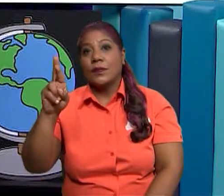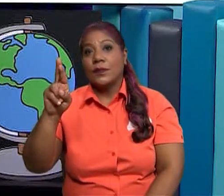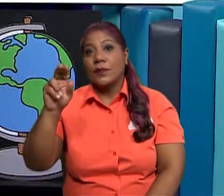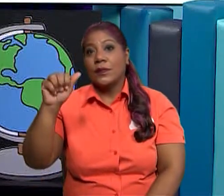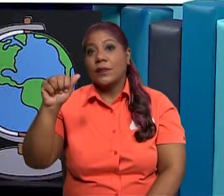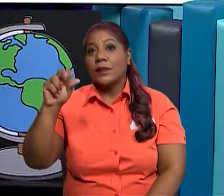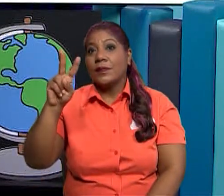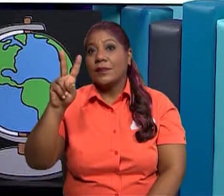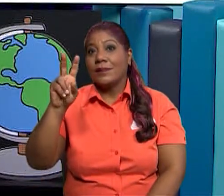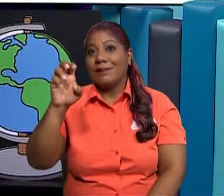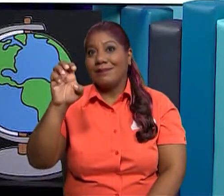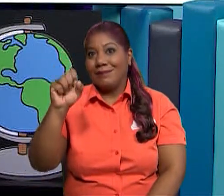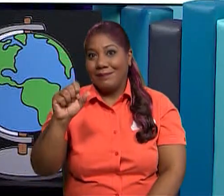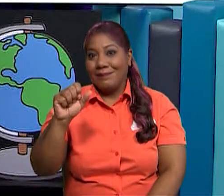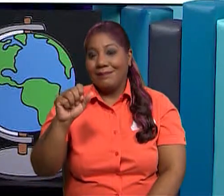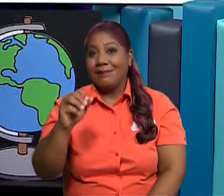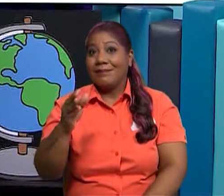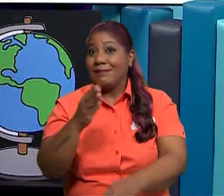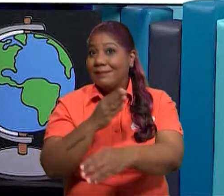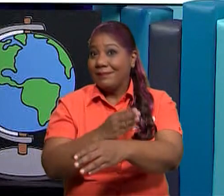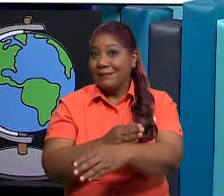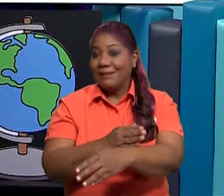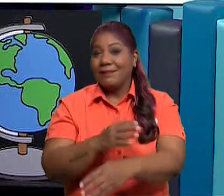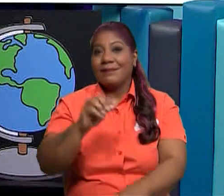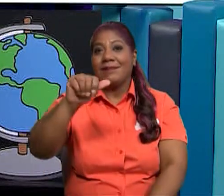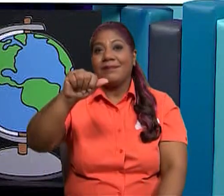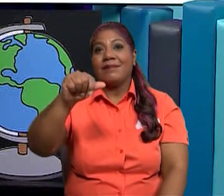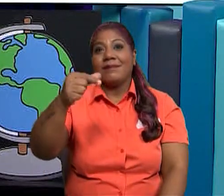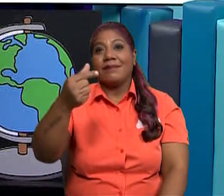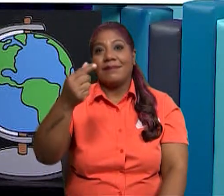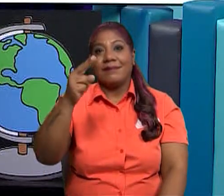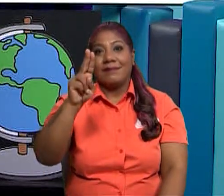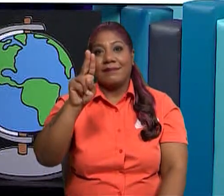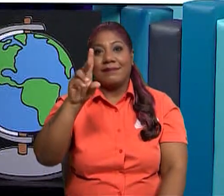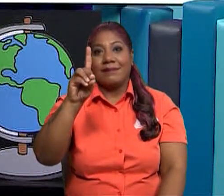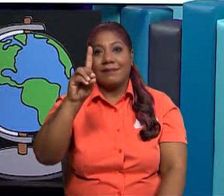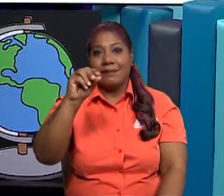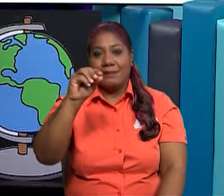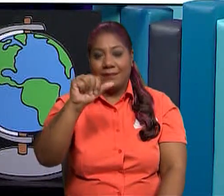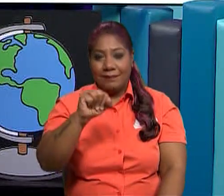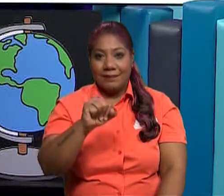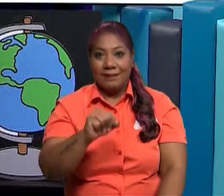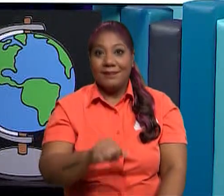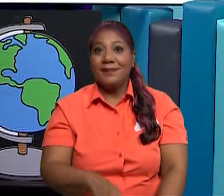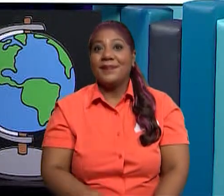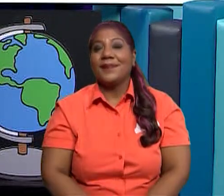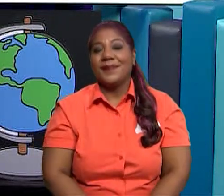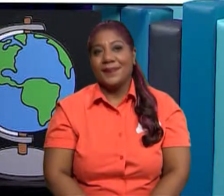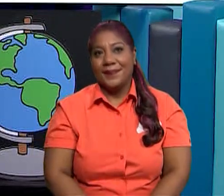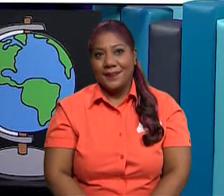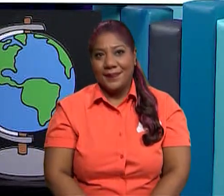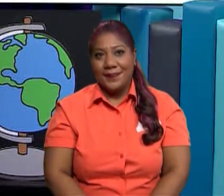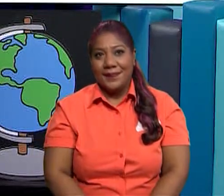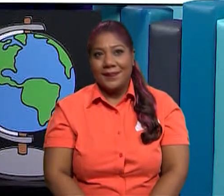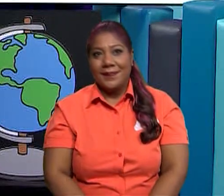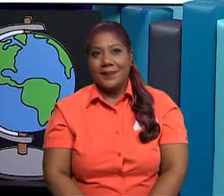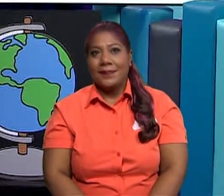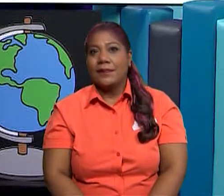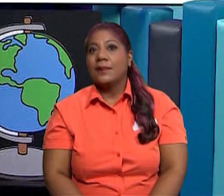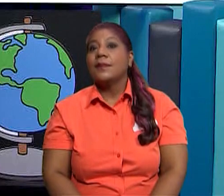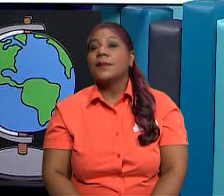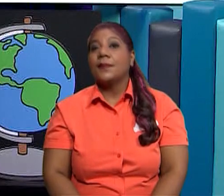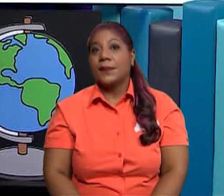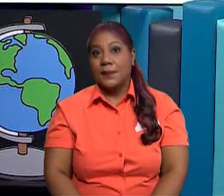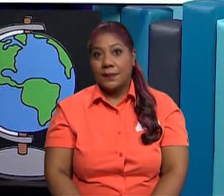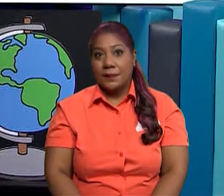sobre esdrújula. En el día de hoy específicamente vamos a trabajar con las palabras agudas. ¿Cuáles son las